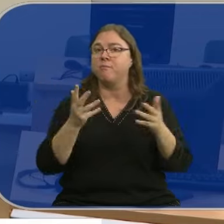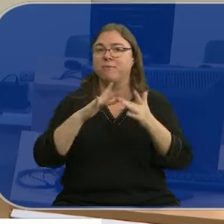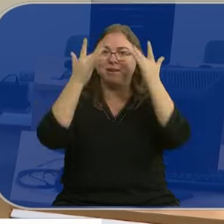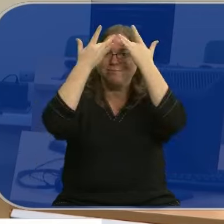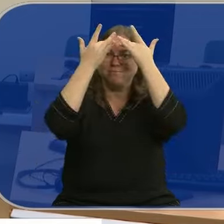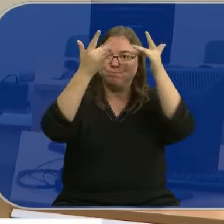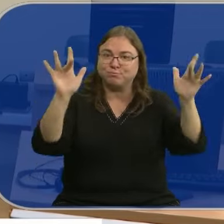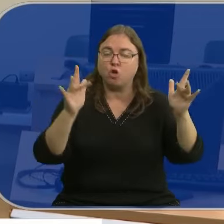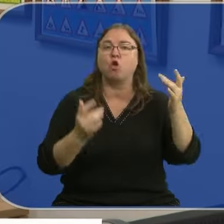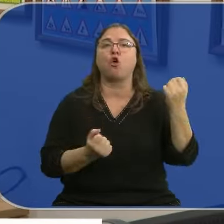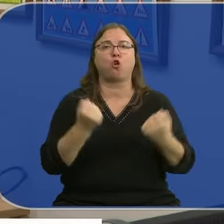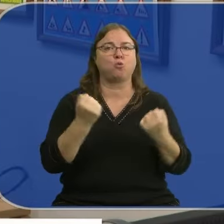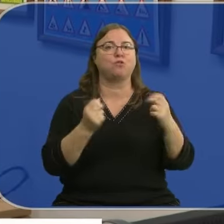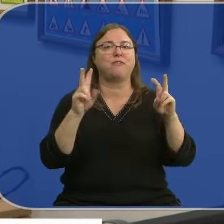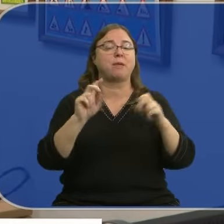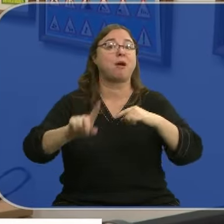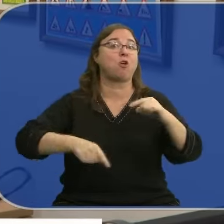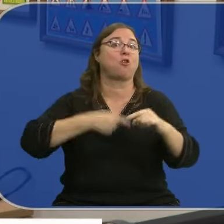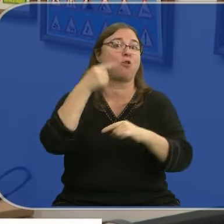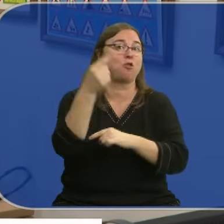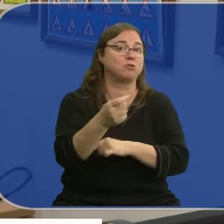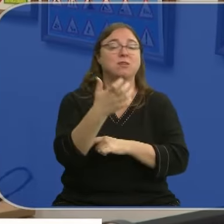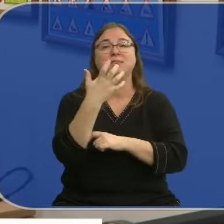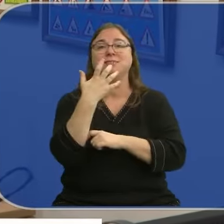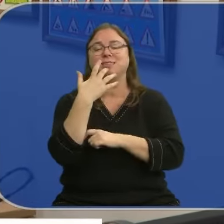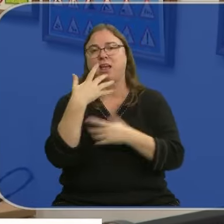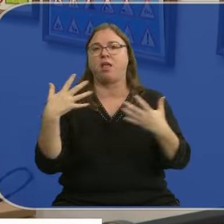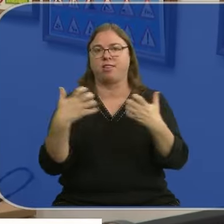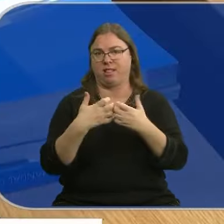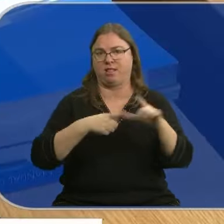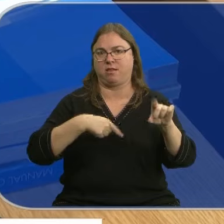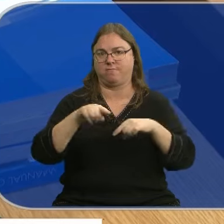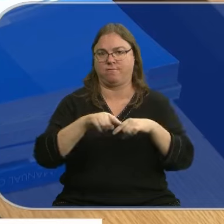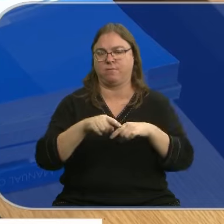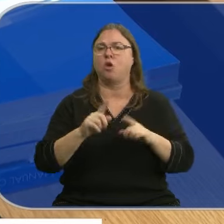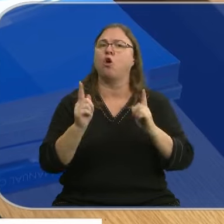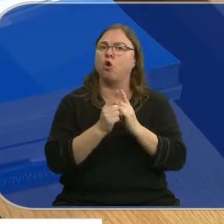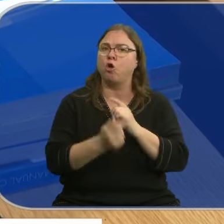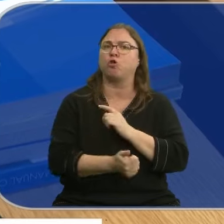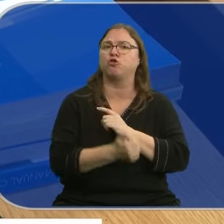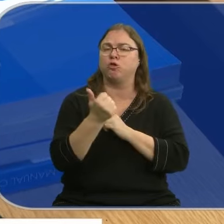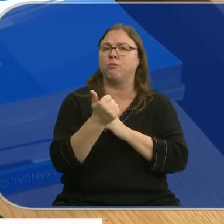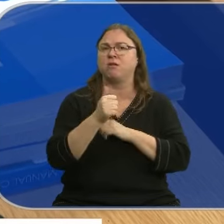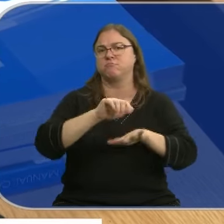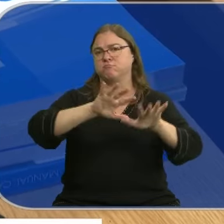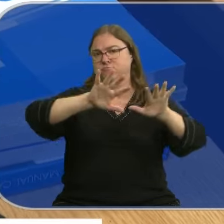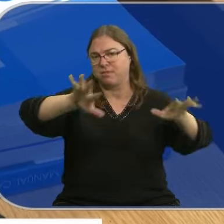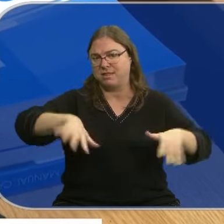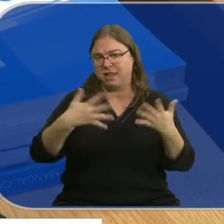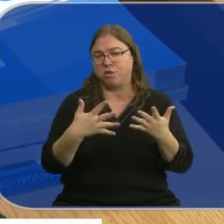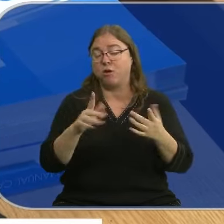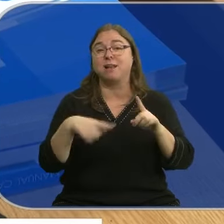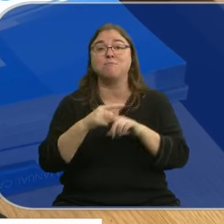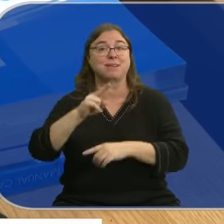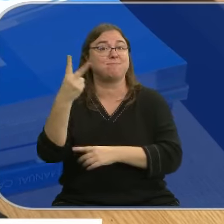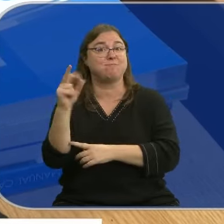sensibilizar a los conductores sobre las consecuencias de la siniestralidad vial. También serán más cortos de 10 horas en los de recuperación parcial